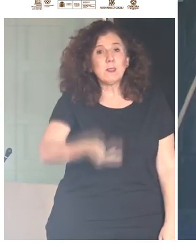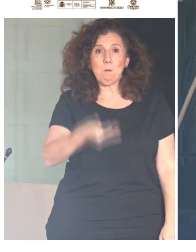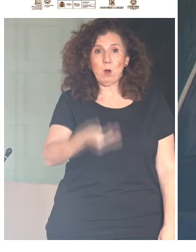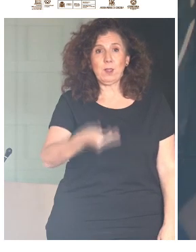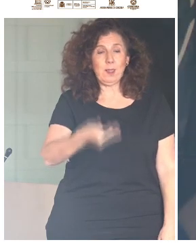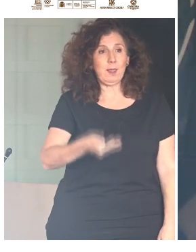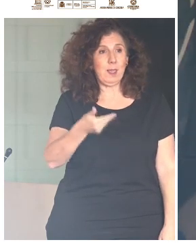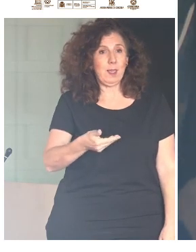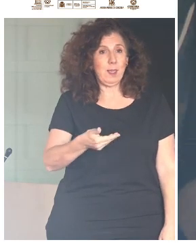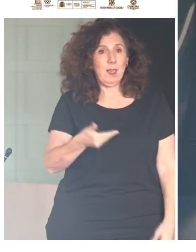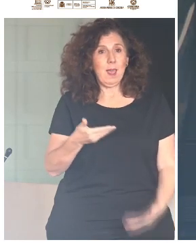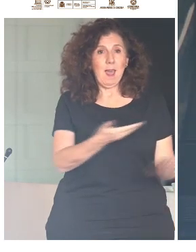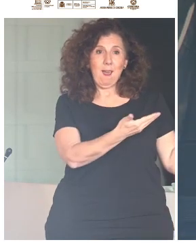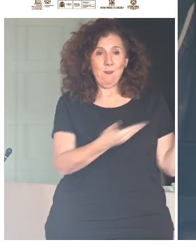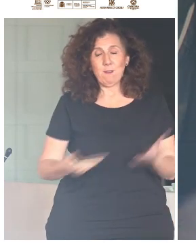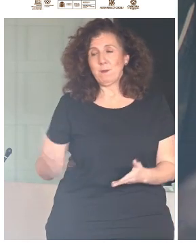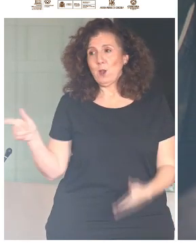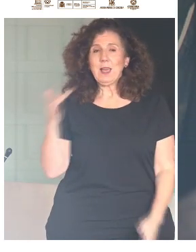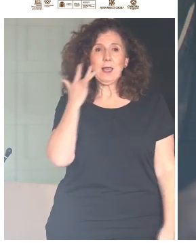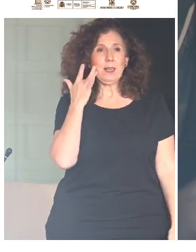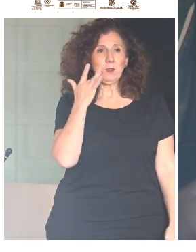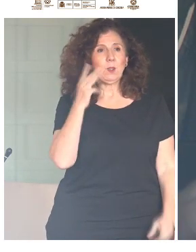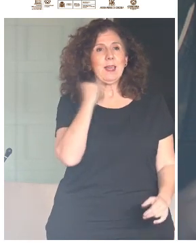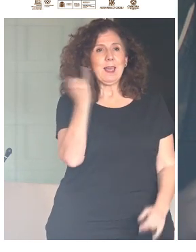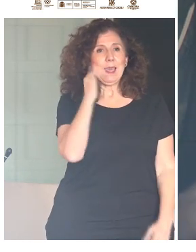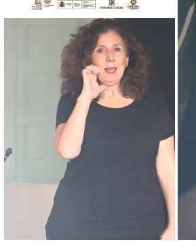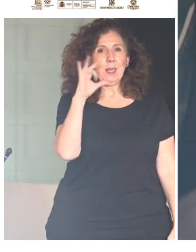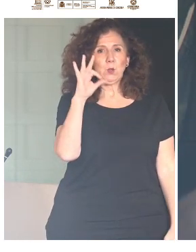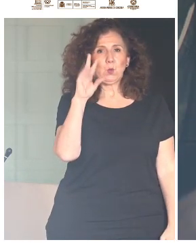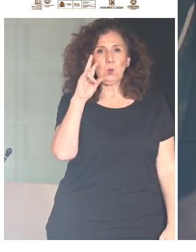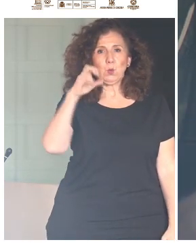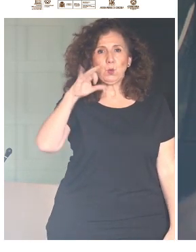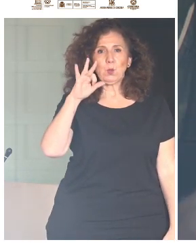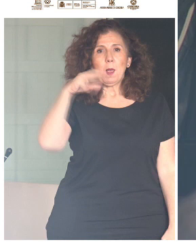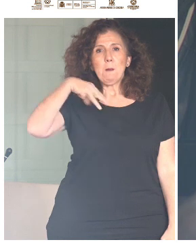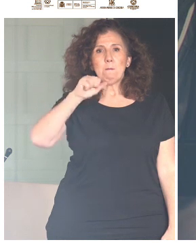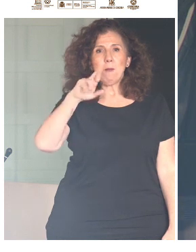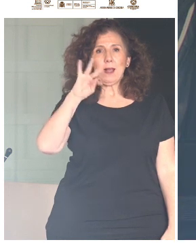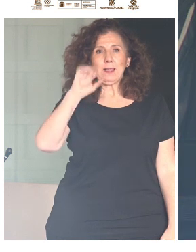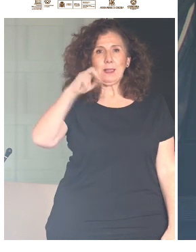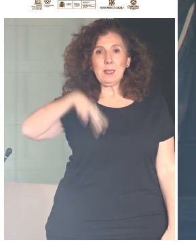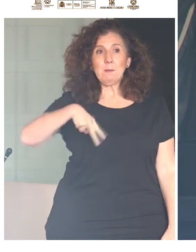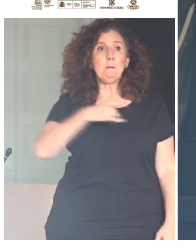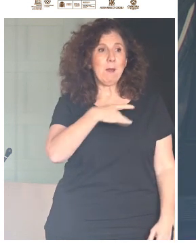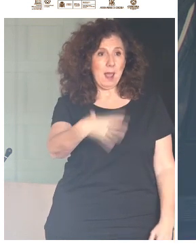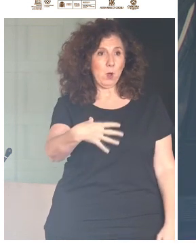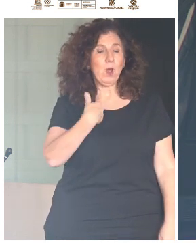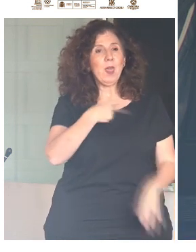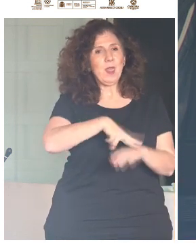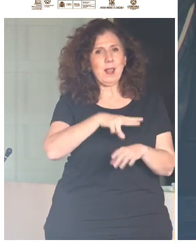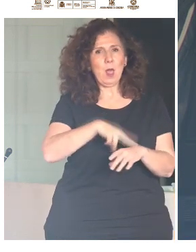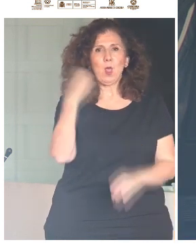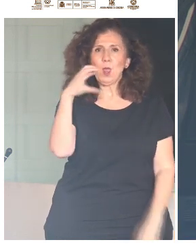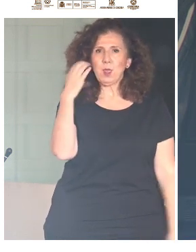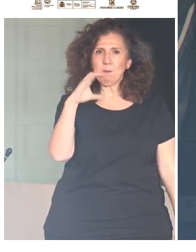Jesús Martín Blanco, que es el delegado del CERPMI, que es el Comité